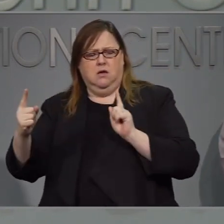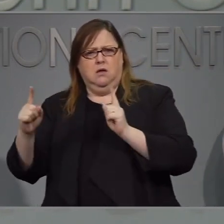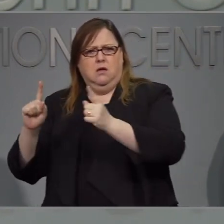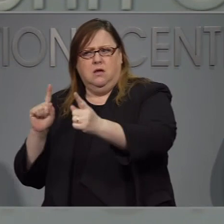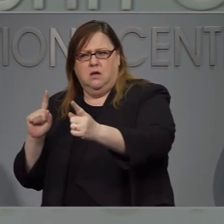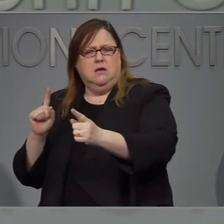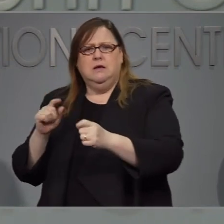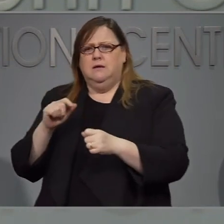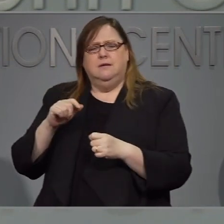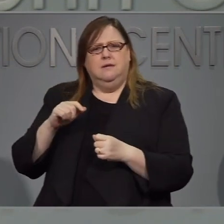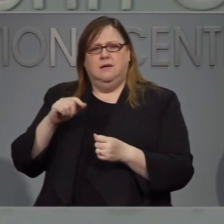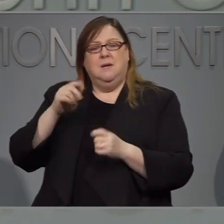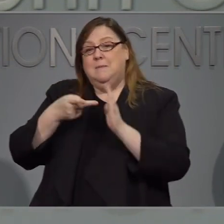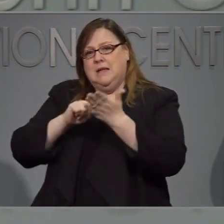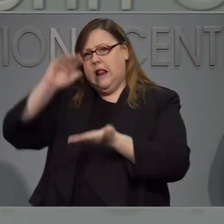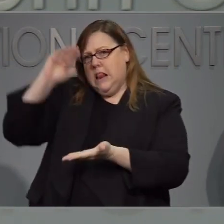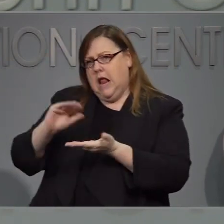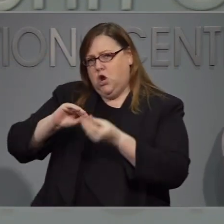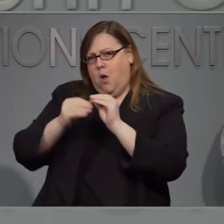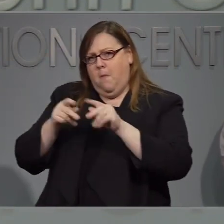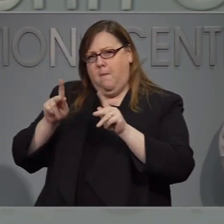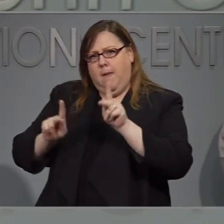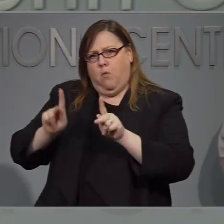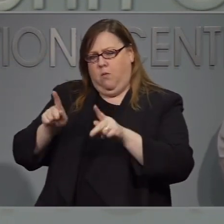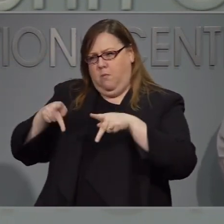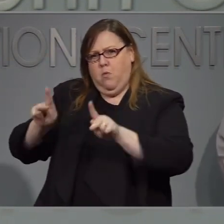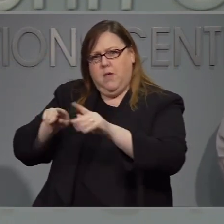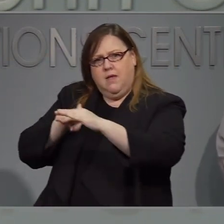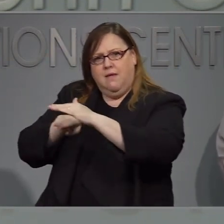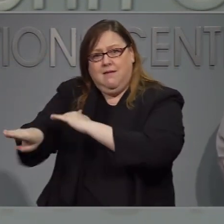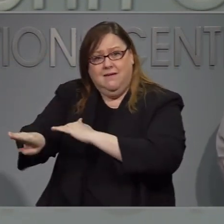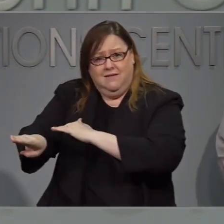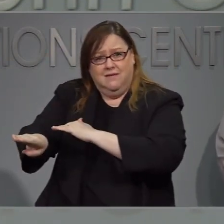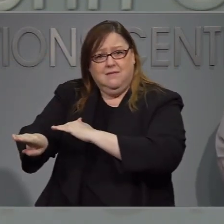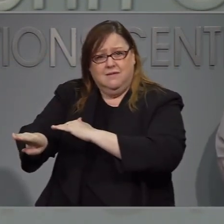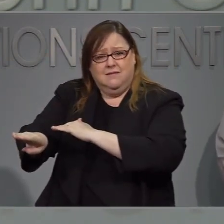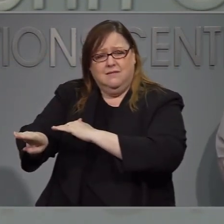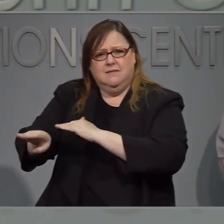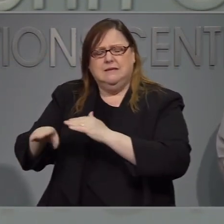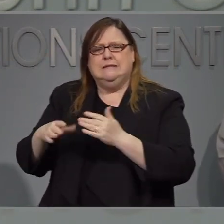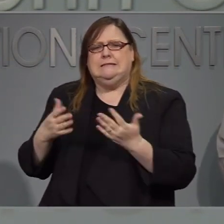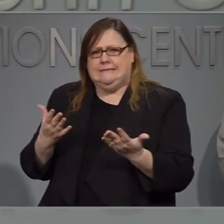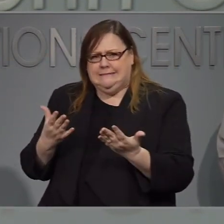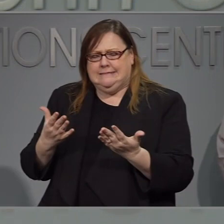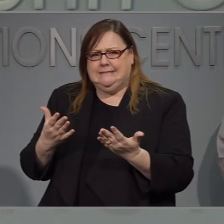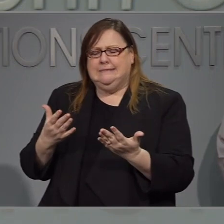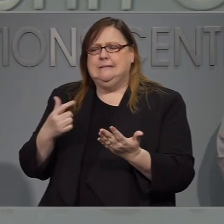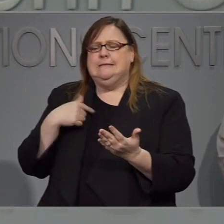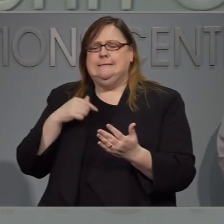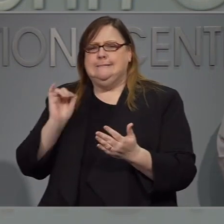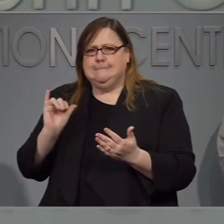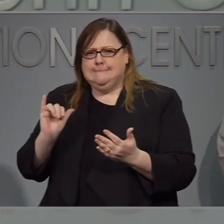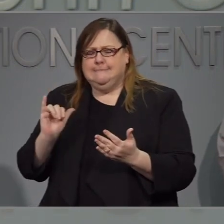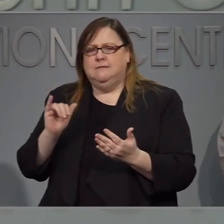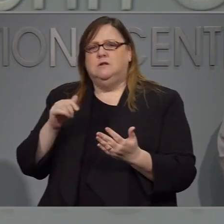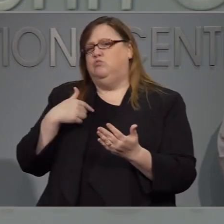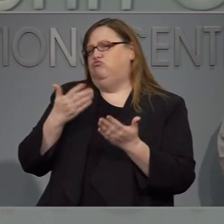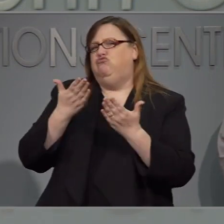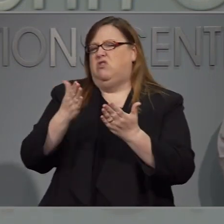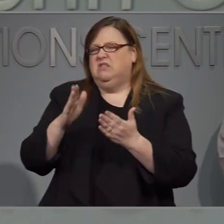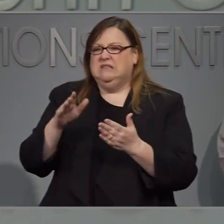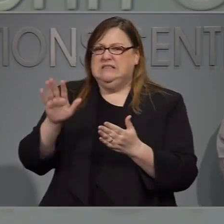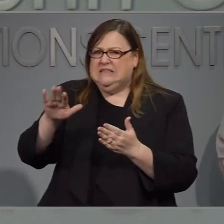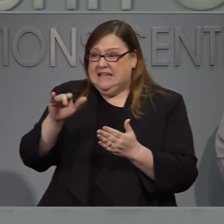a haber menos pers se van a permitir menos personas de lo que normalmente se permiten para que puedan tener su distanciamiento